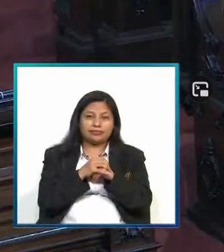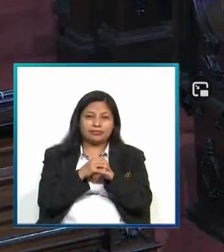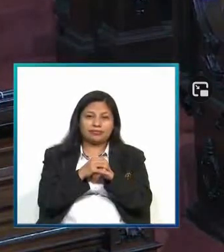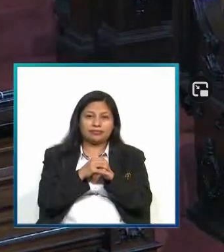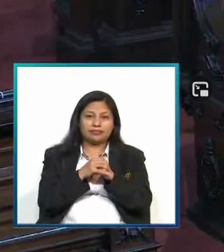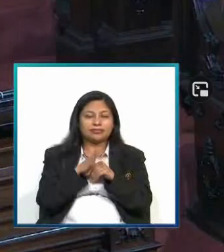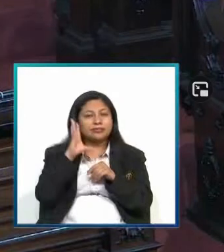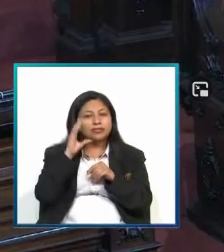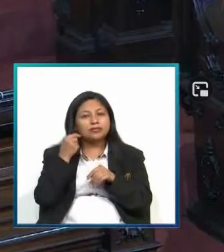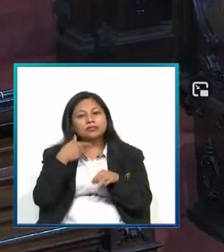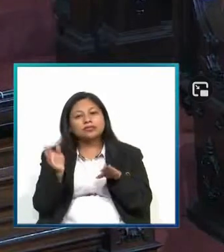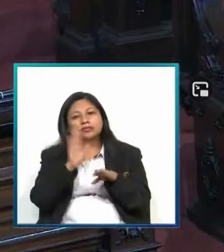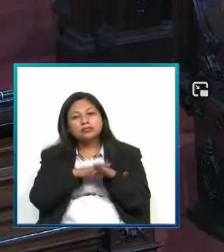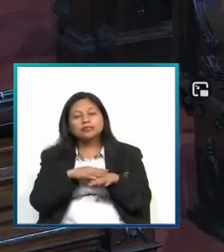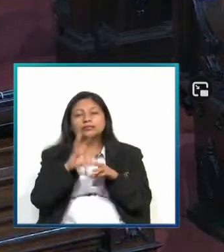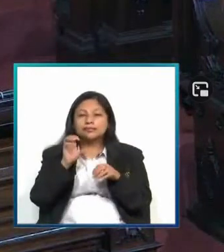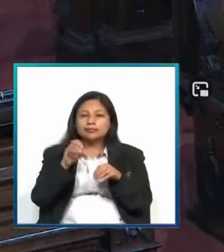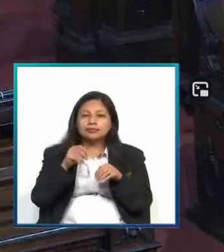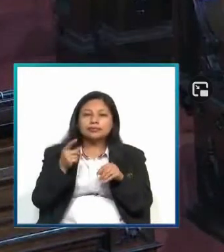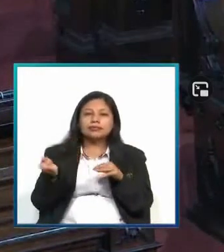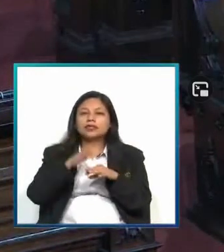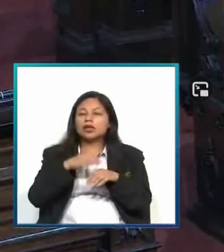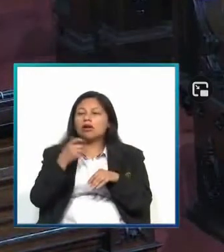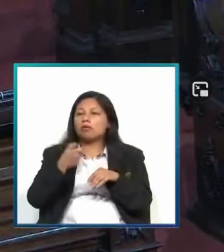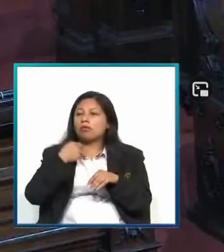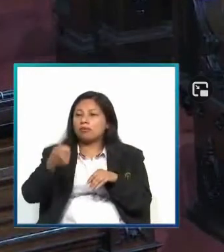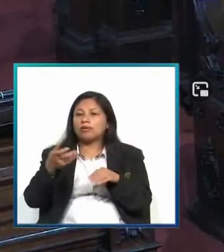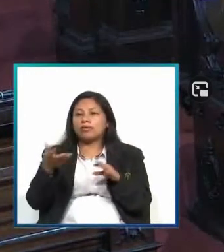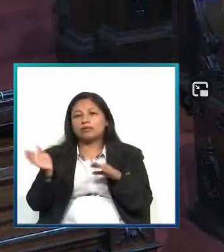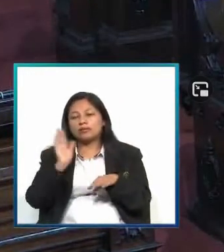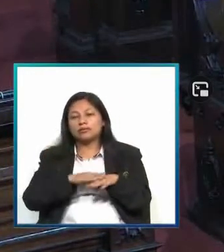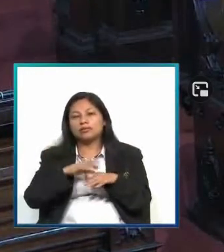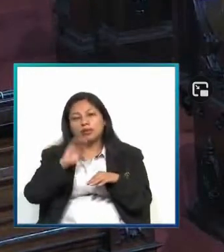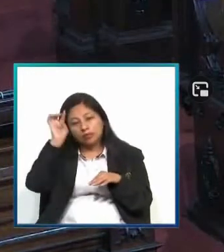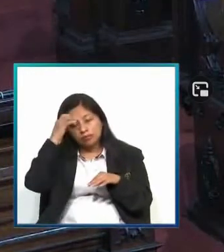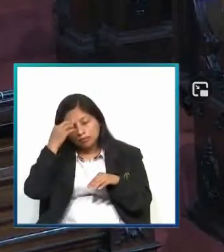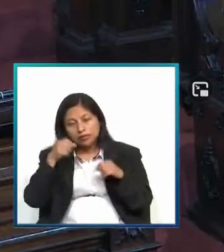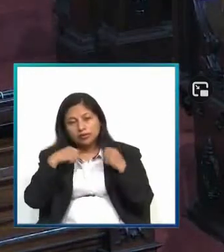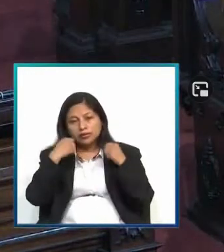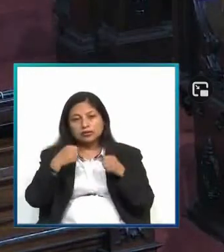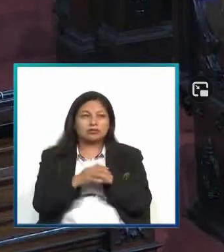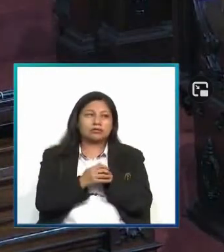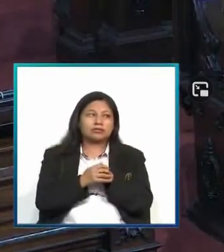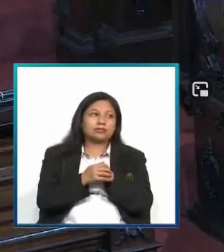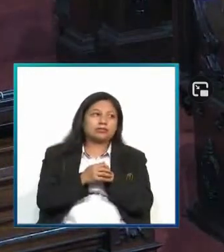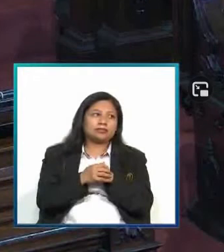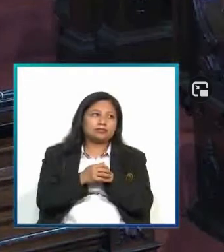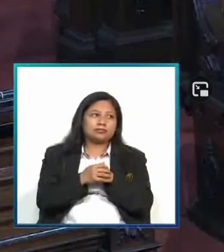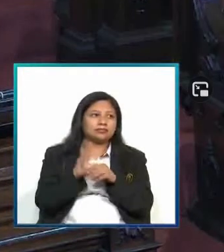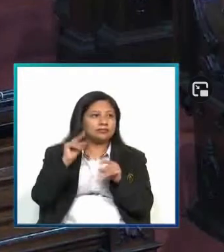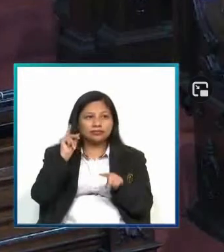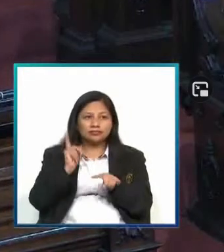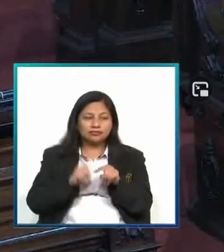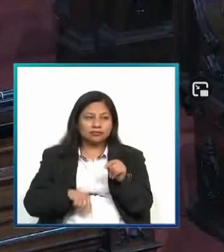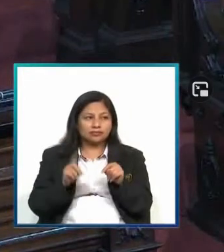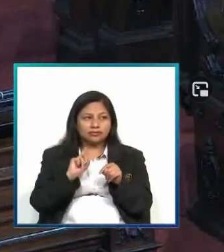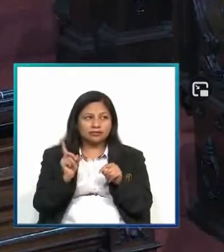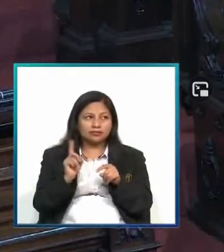Porque encima todos se la roban y la cobran ellos. ¡Y andan partidos políticos! ¡No se puede!